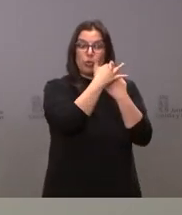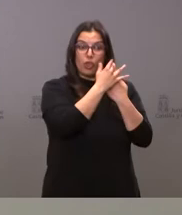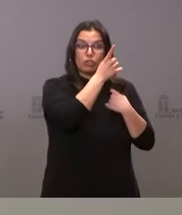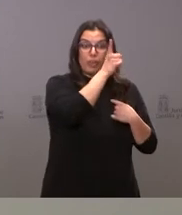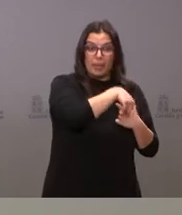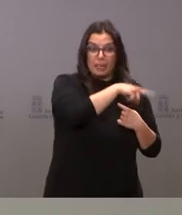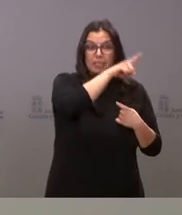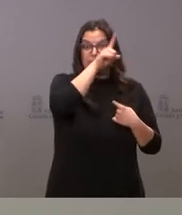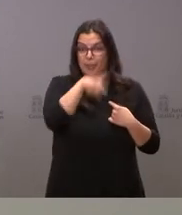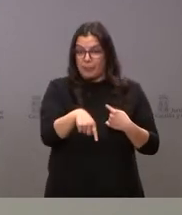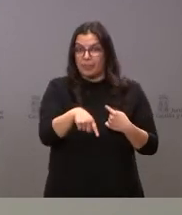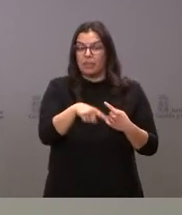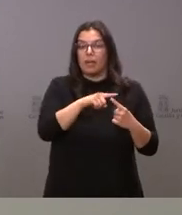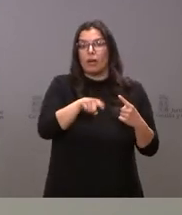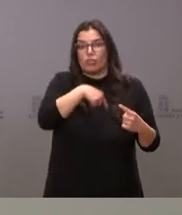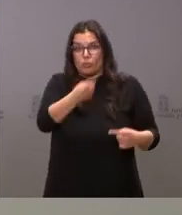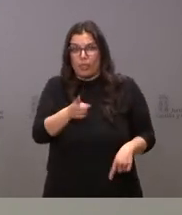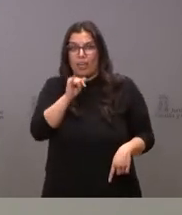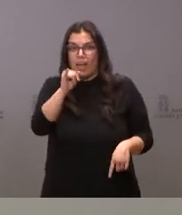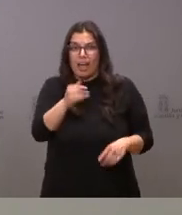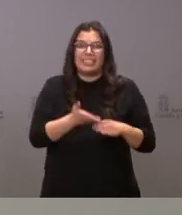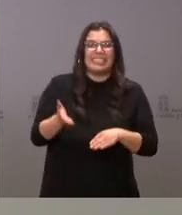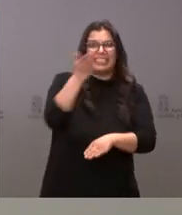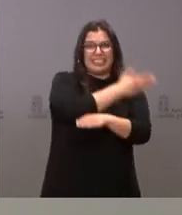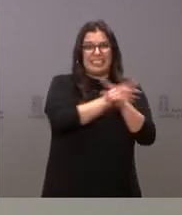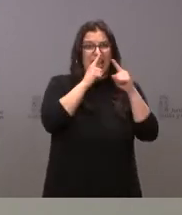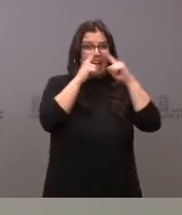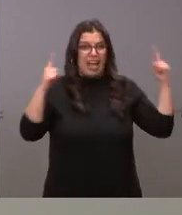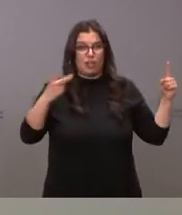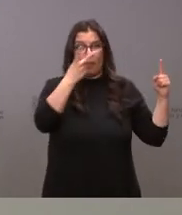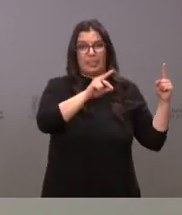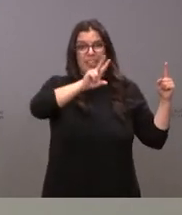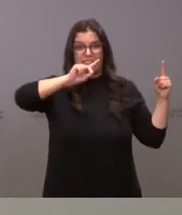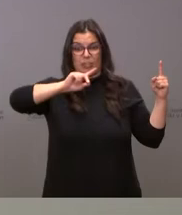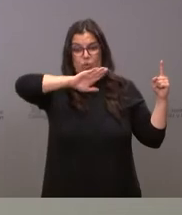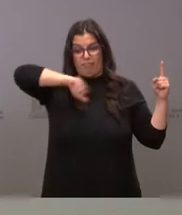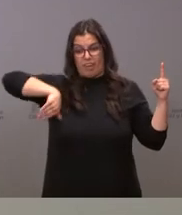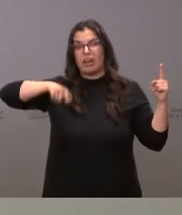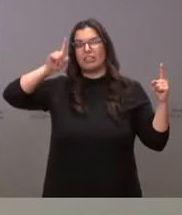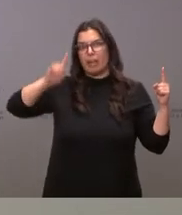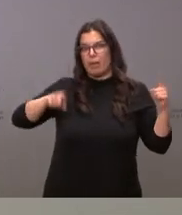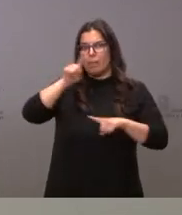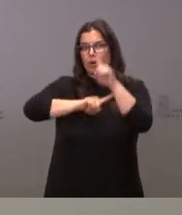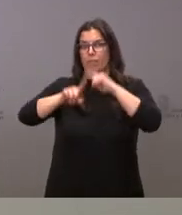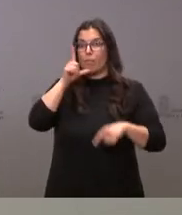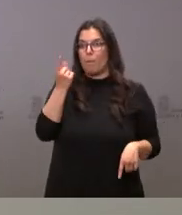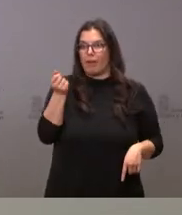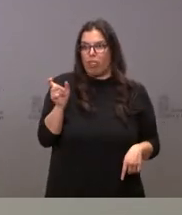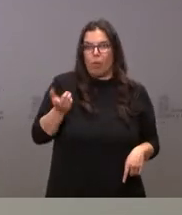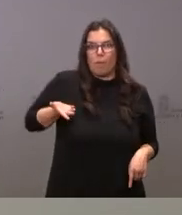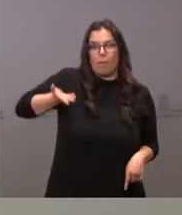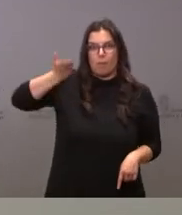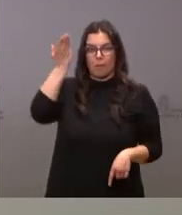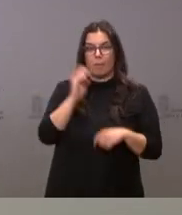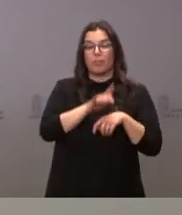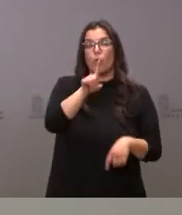también lo sufríamos incluso ya en los últimos meses del año pasado como consecuencia de la inflación. Desde el 1 de octubre hasta